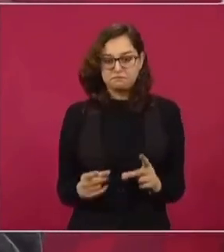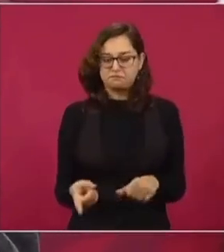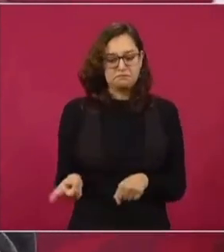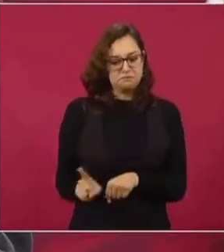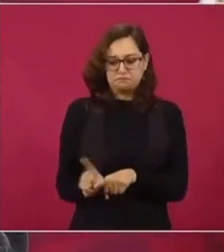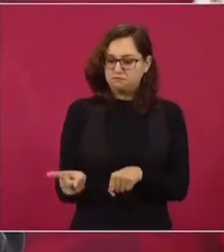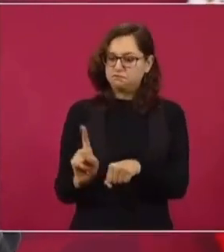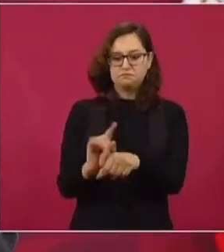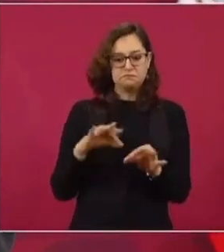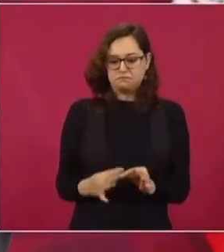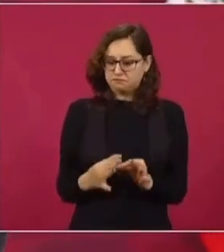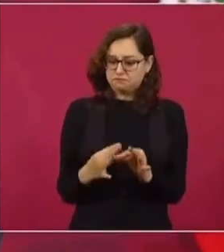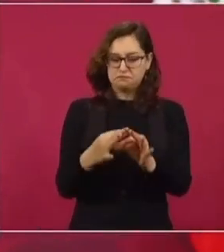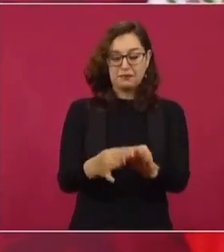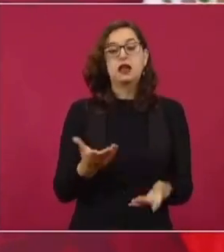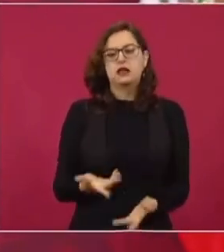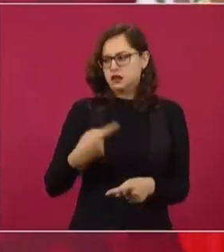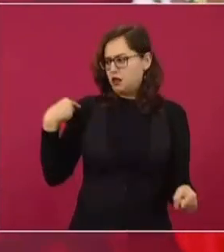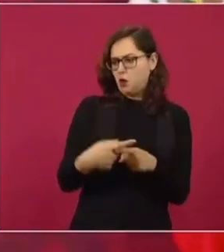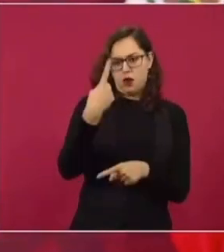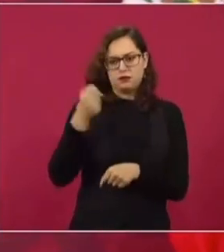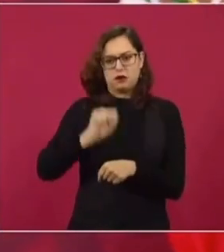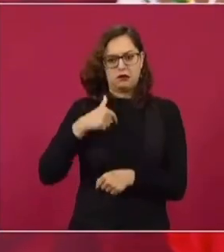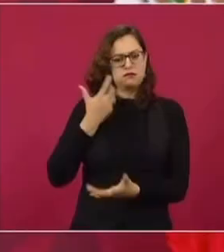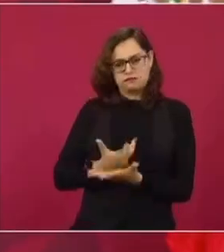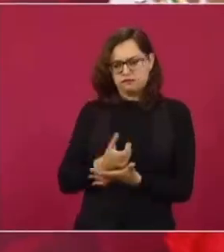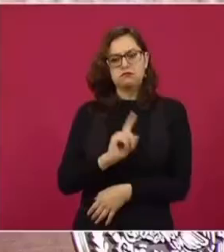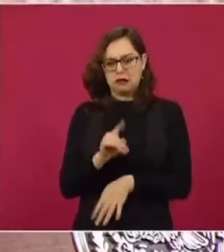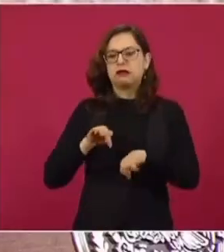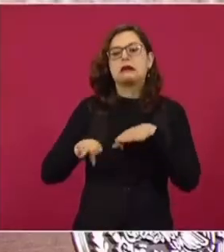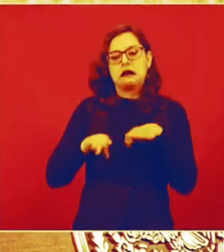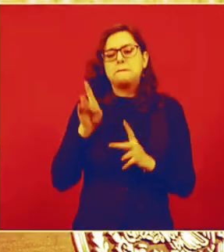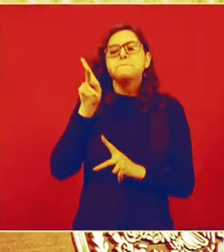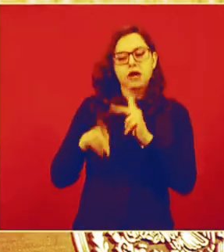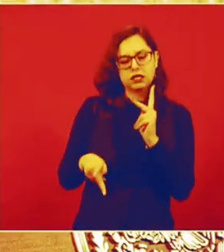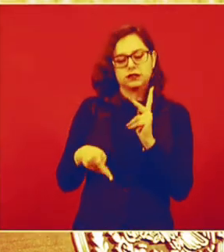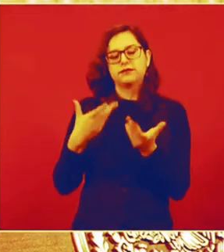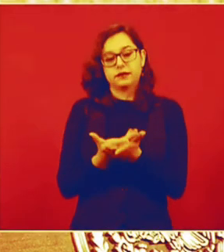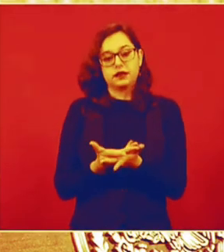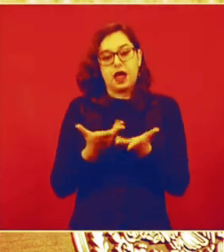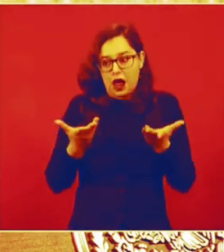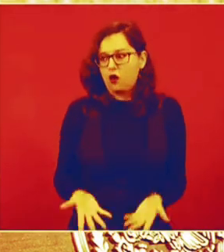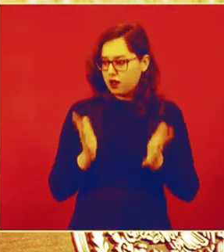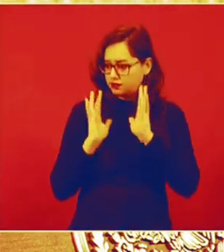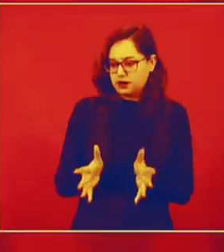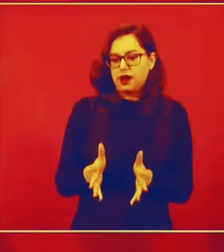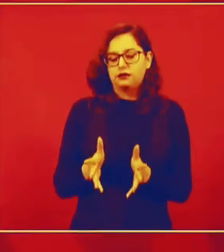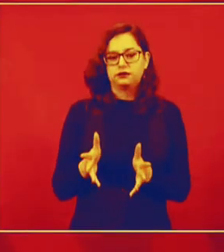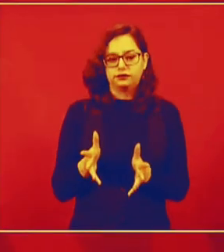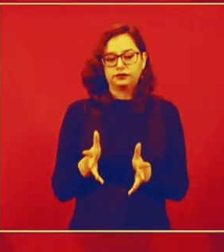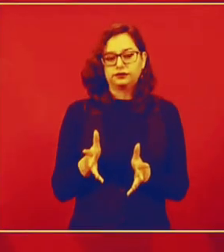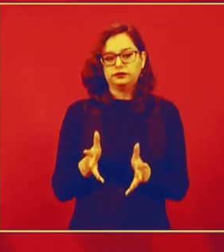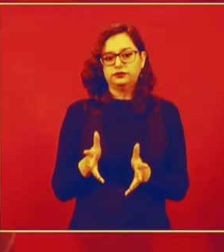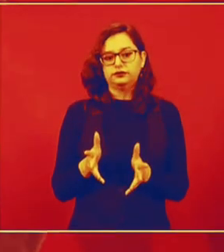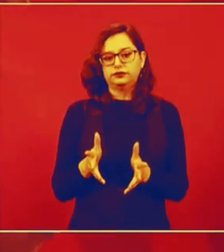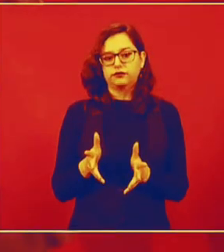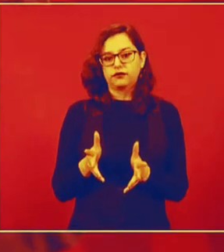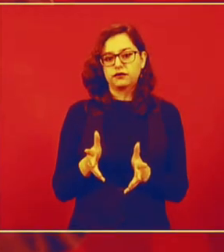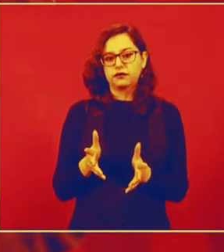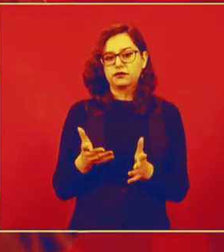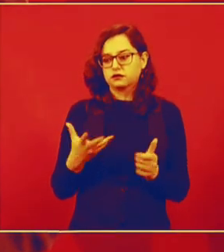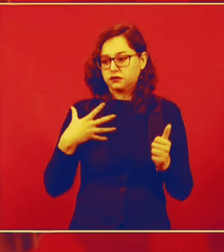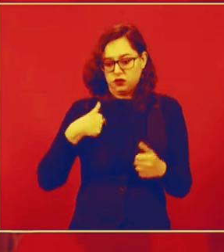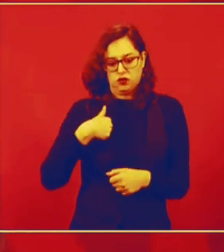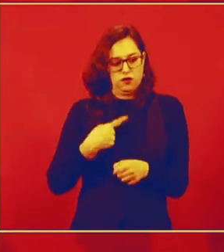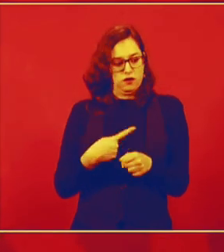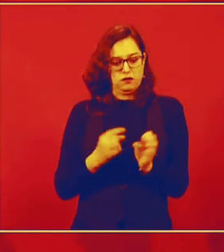completo, porque estuve trabajando, pero no es lo mismo. Ya cuando no tiene uno el